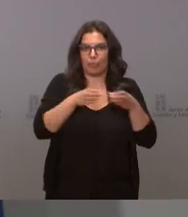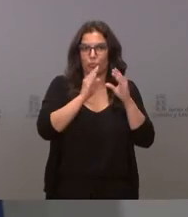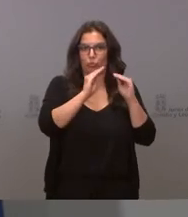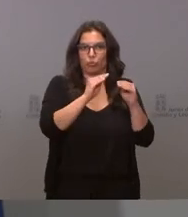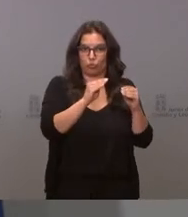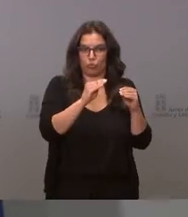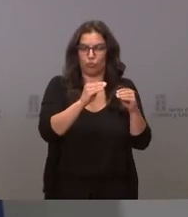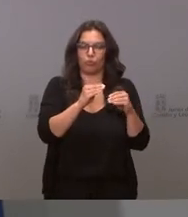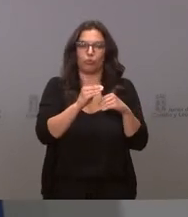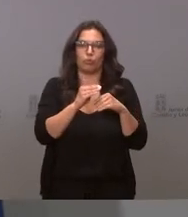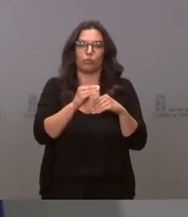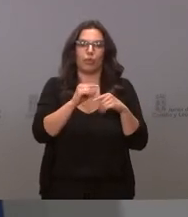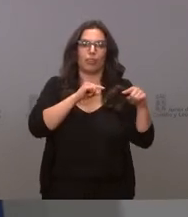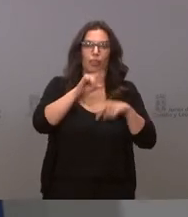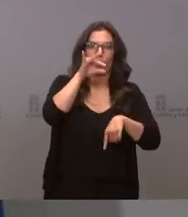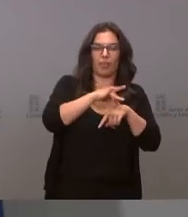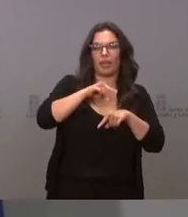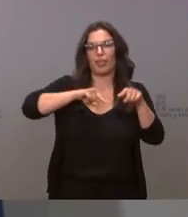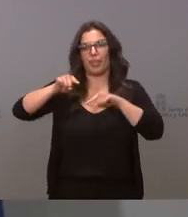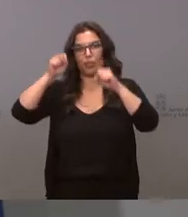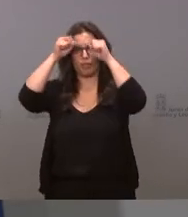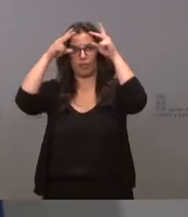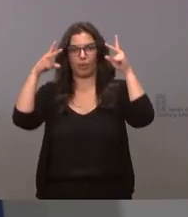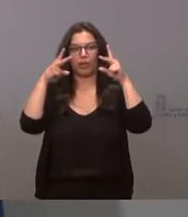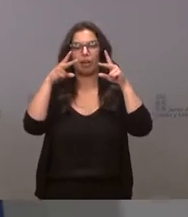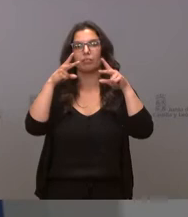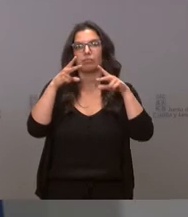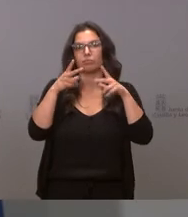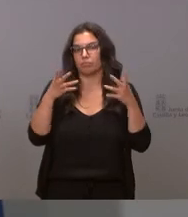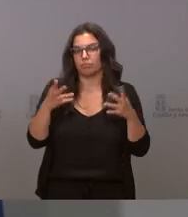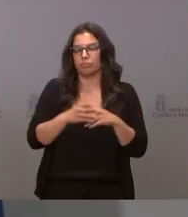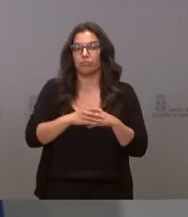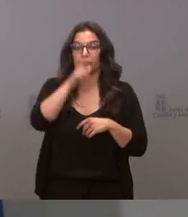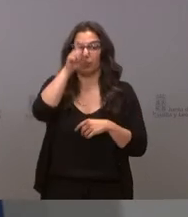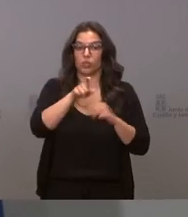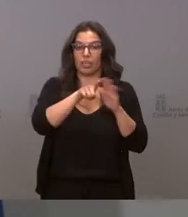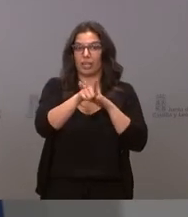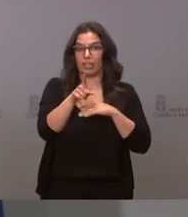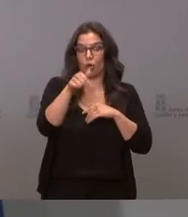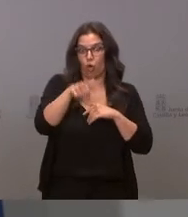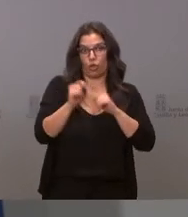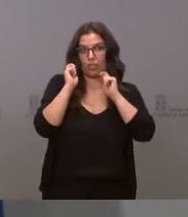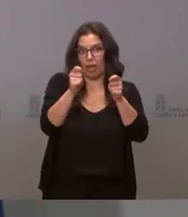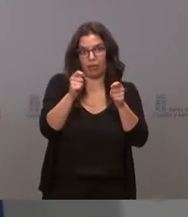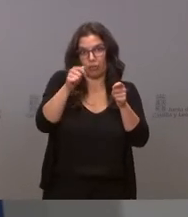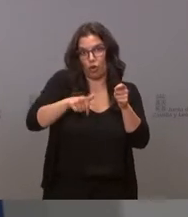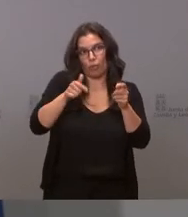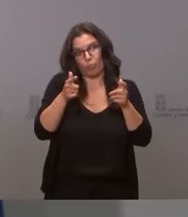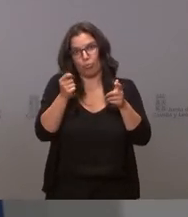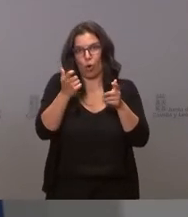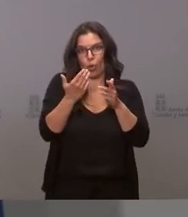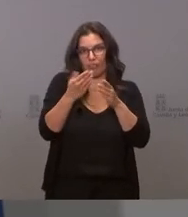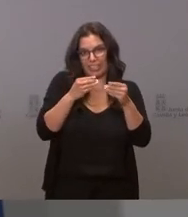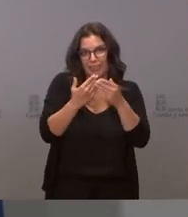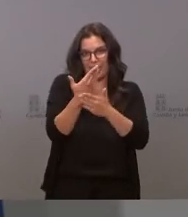médica y de la dirección de enfermería que él entienda es necesario el gerente acaba de entrar hoy menos unos días